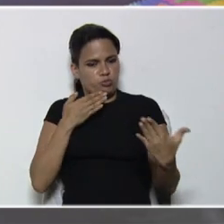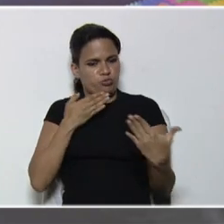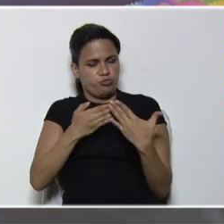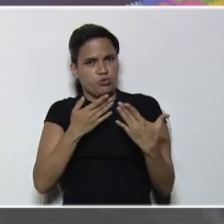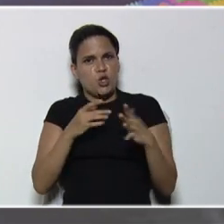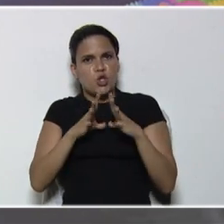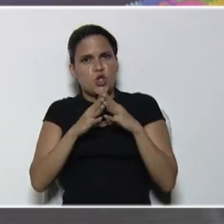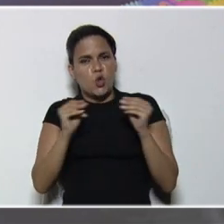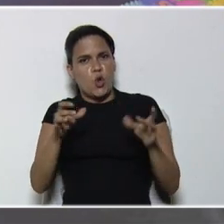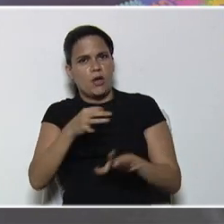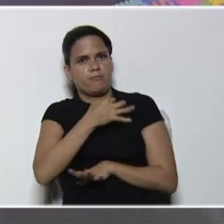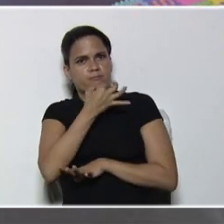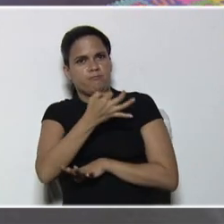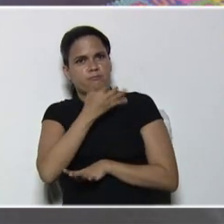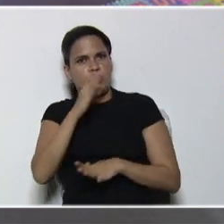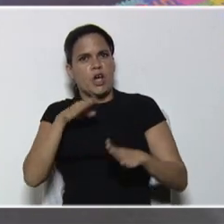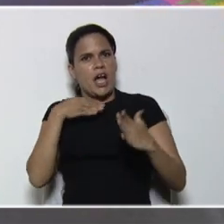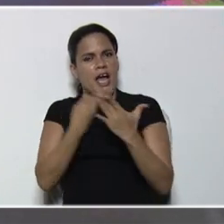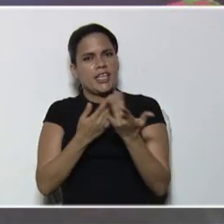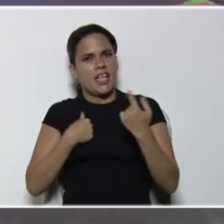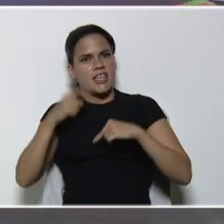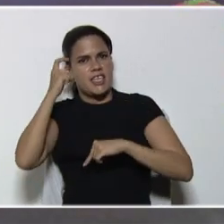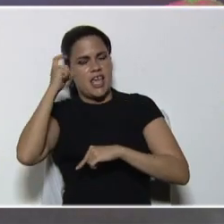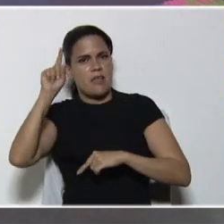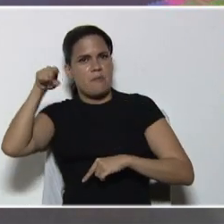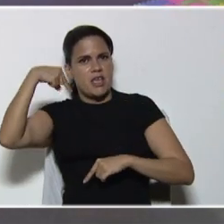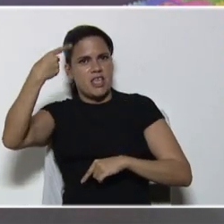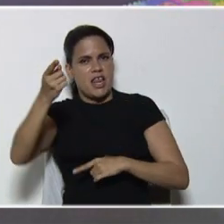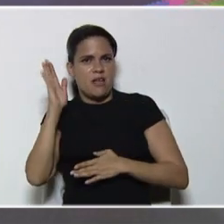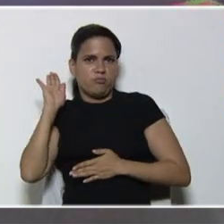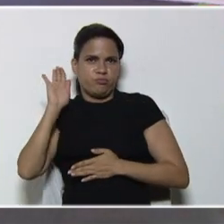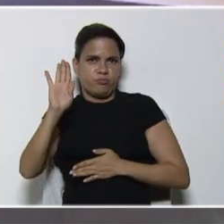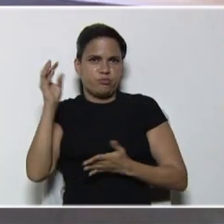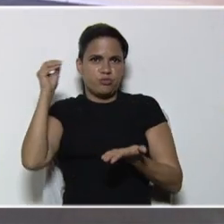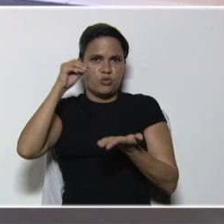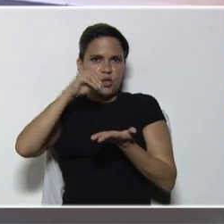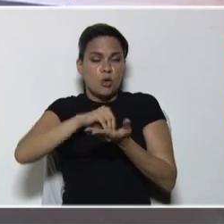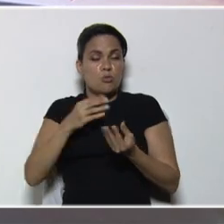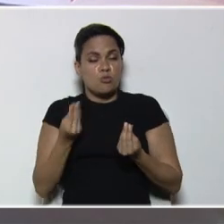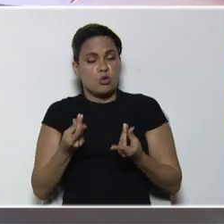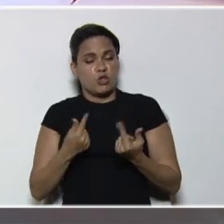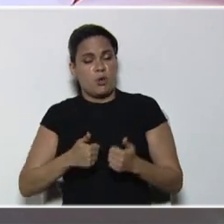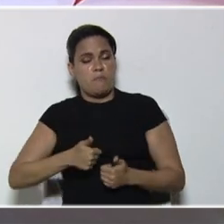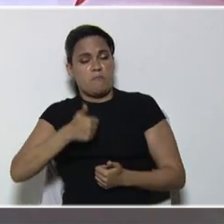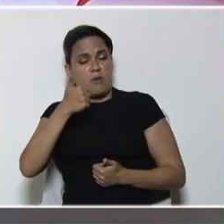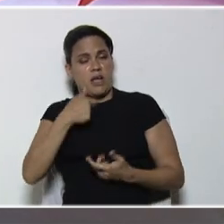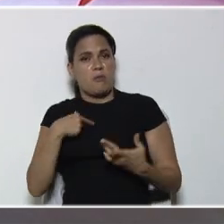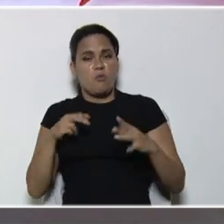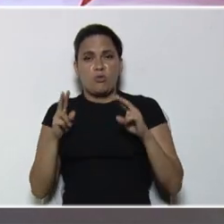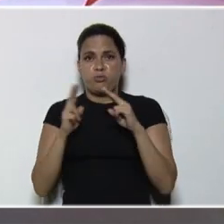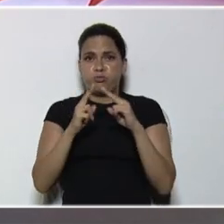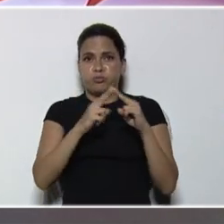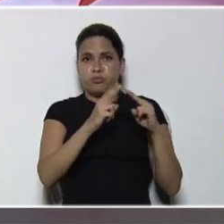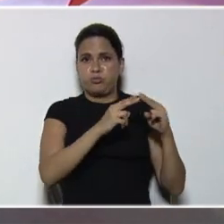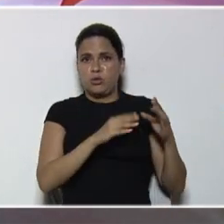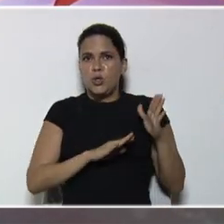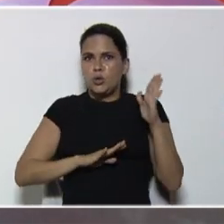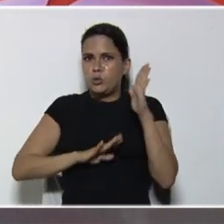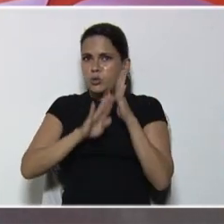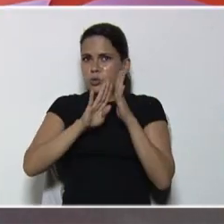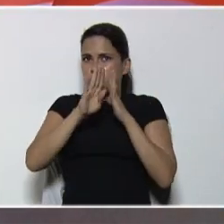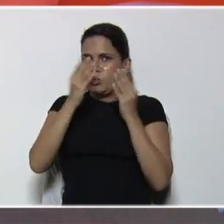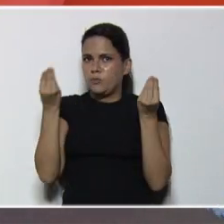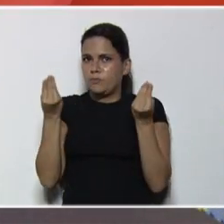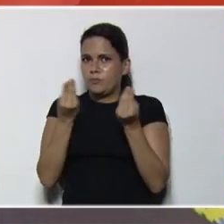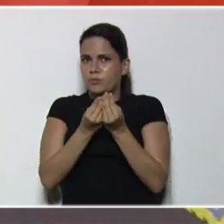toda esta tarde, hasta el día de mañana, que volvemos, con muchos más temas, que vamos a ir conociendo, y desarrollando, en